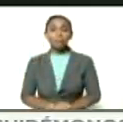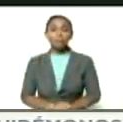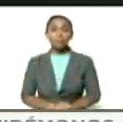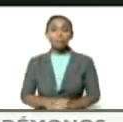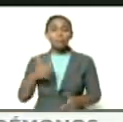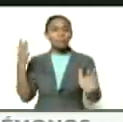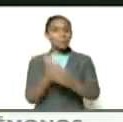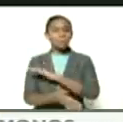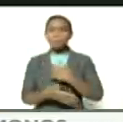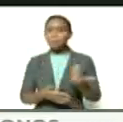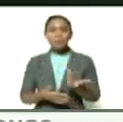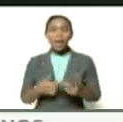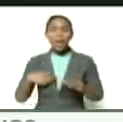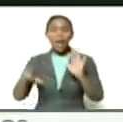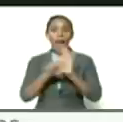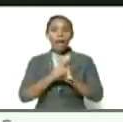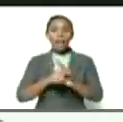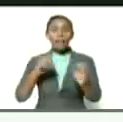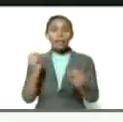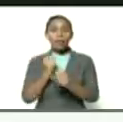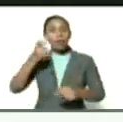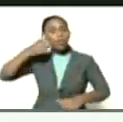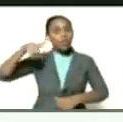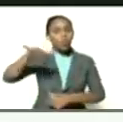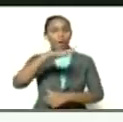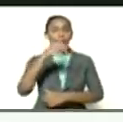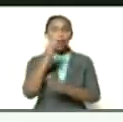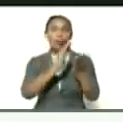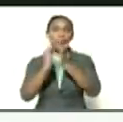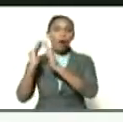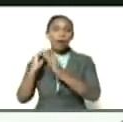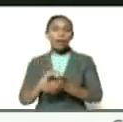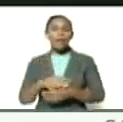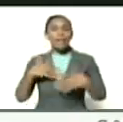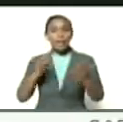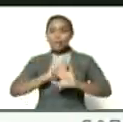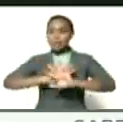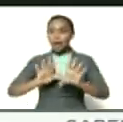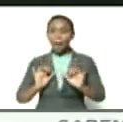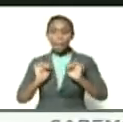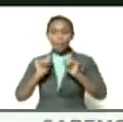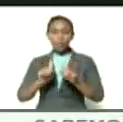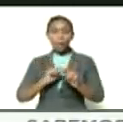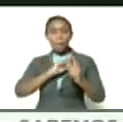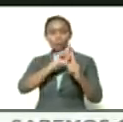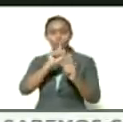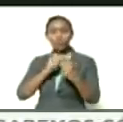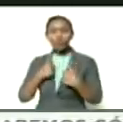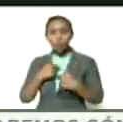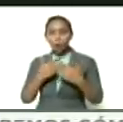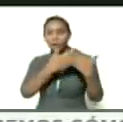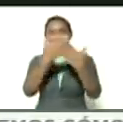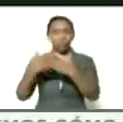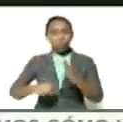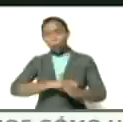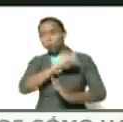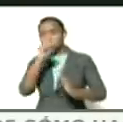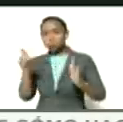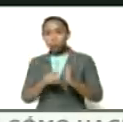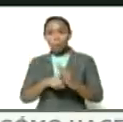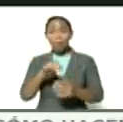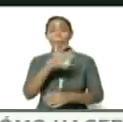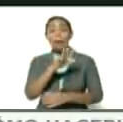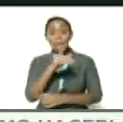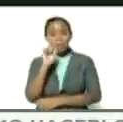sobre la ley sobre orgánica de ciudades comunales que ya empezó a consultarse yo me la estudié completa me parece